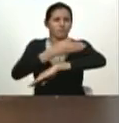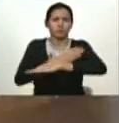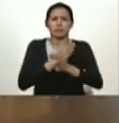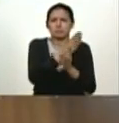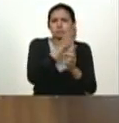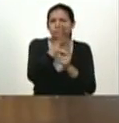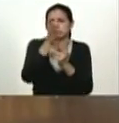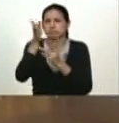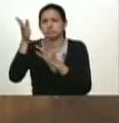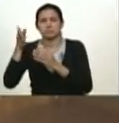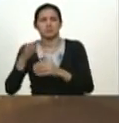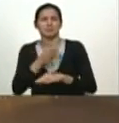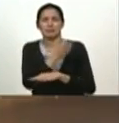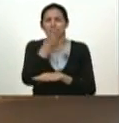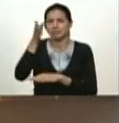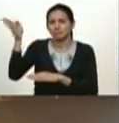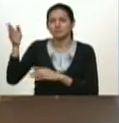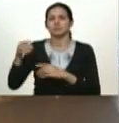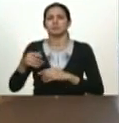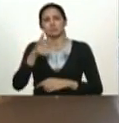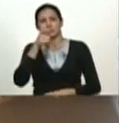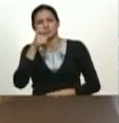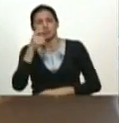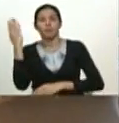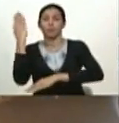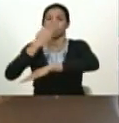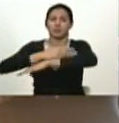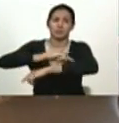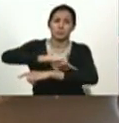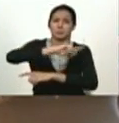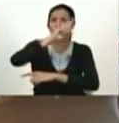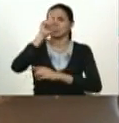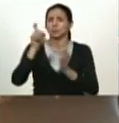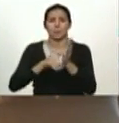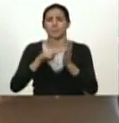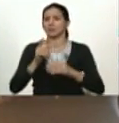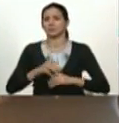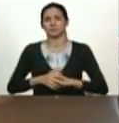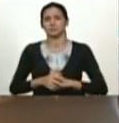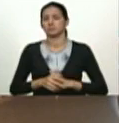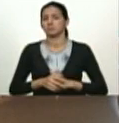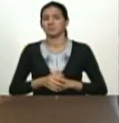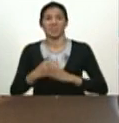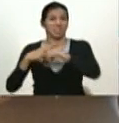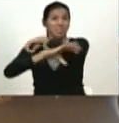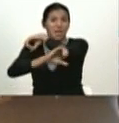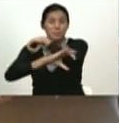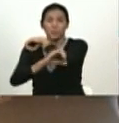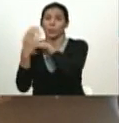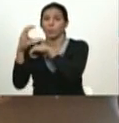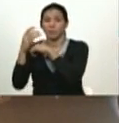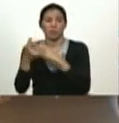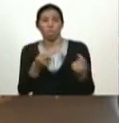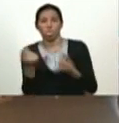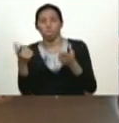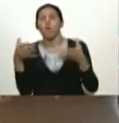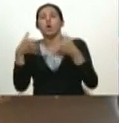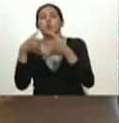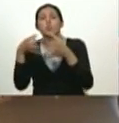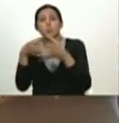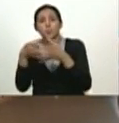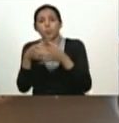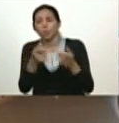tantas amenazas del delito colombiano verdad contrabandismo colombiano grupos armados